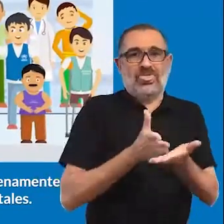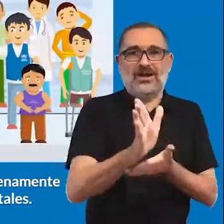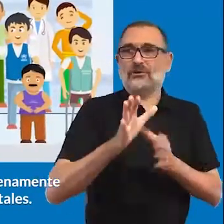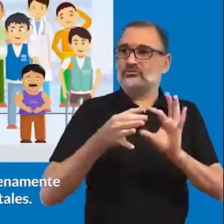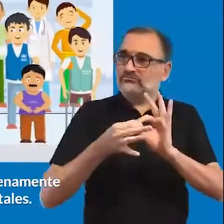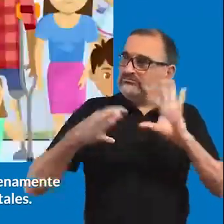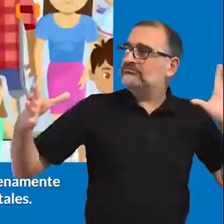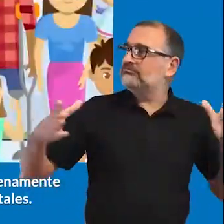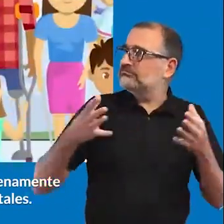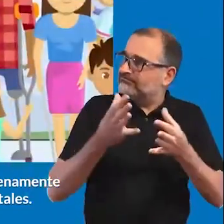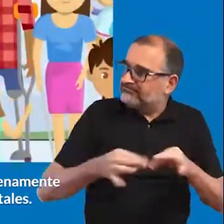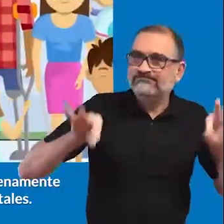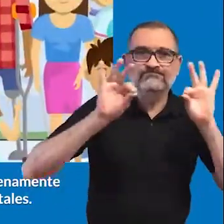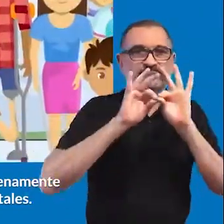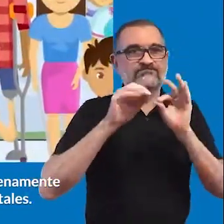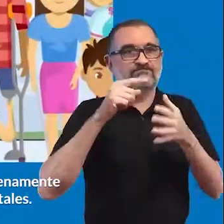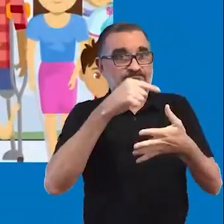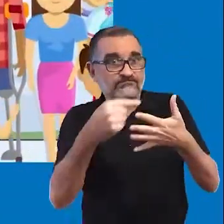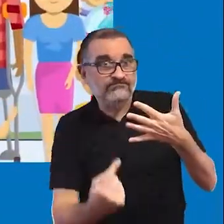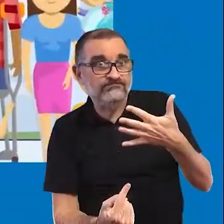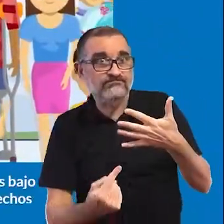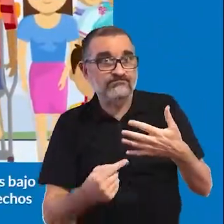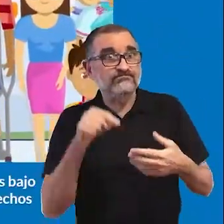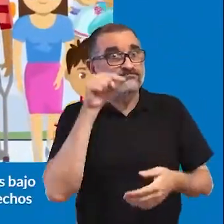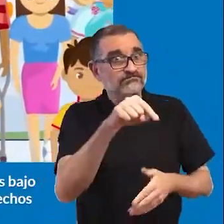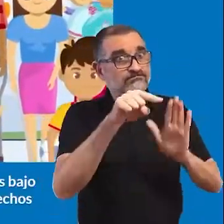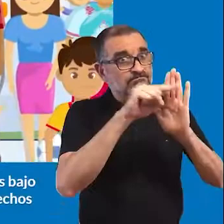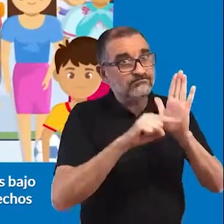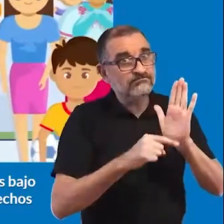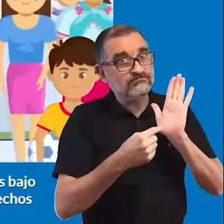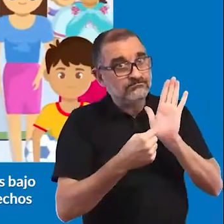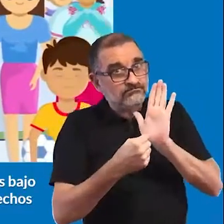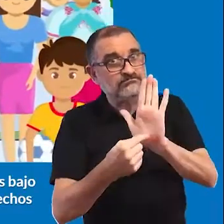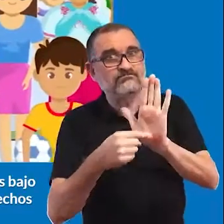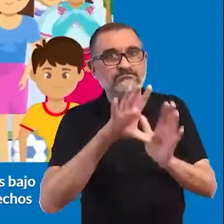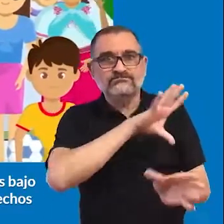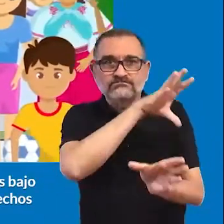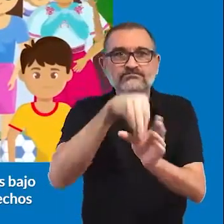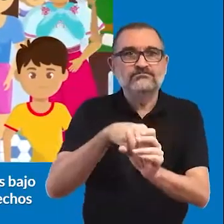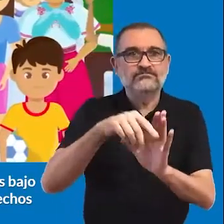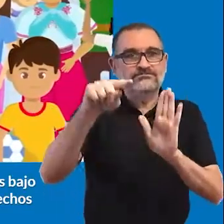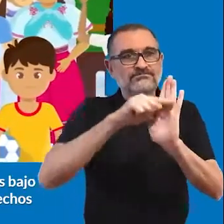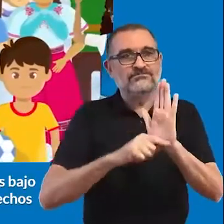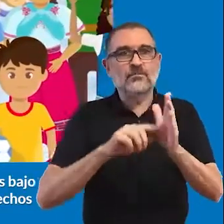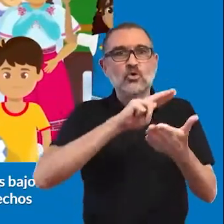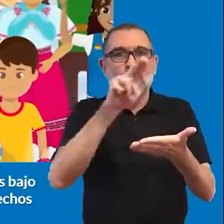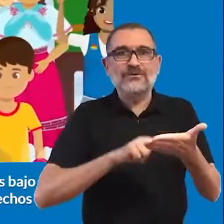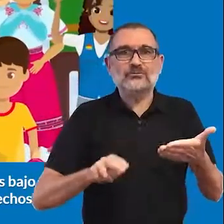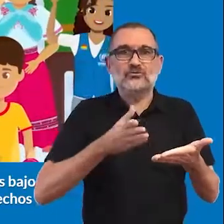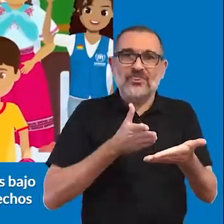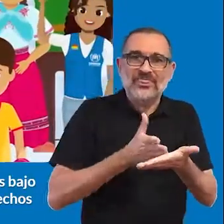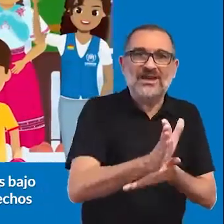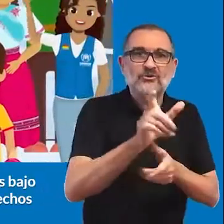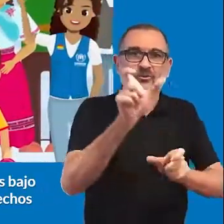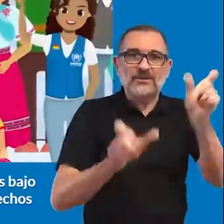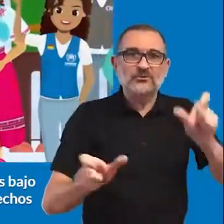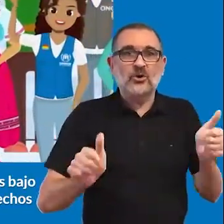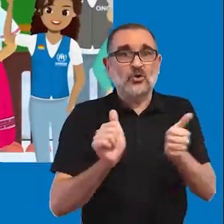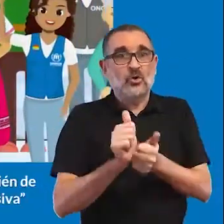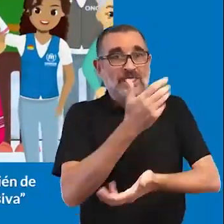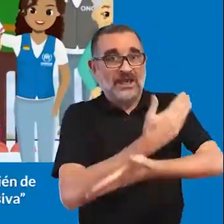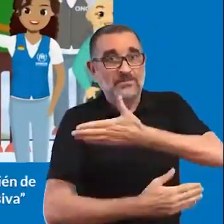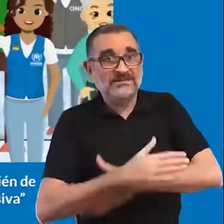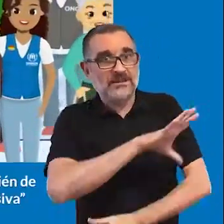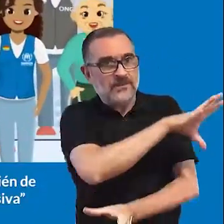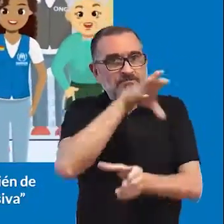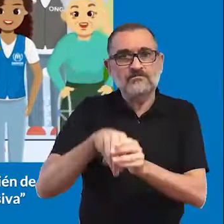derechos y libertades fundamentales. Estas recomendaciones están fundamentadas bajo los principios de la Convención sobre los